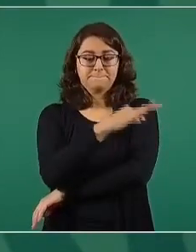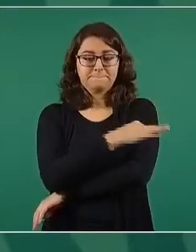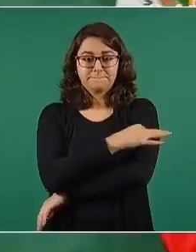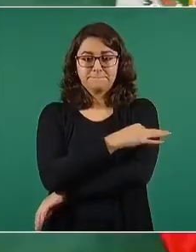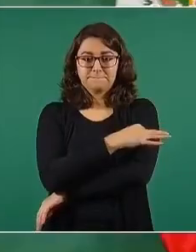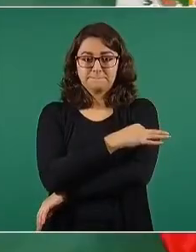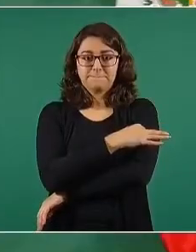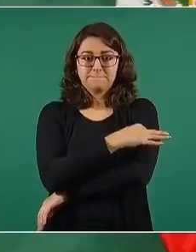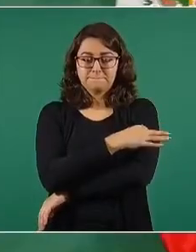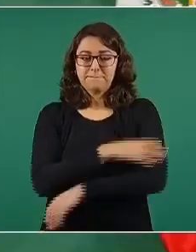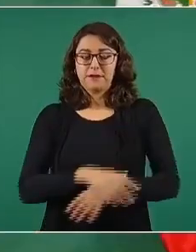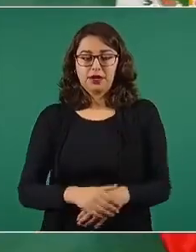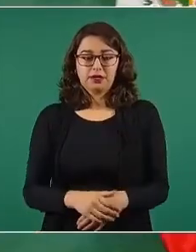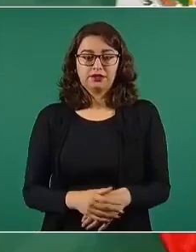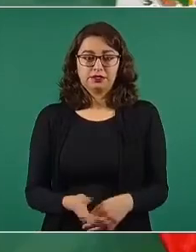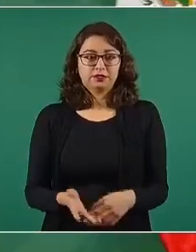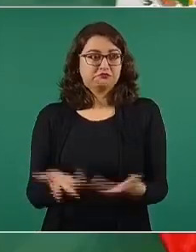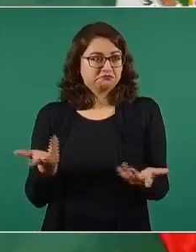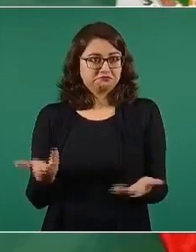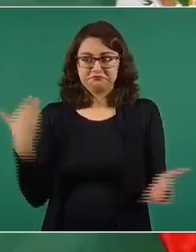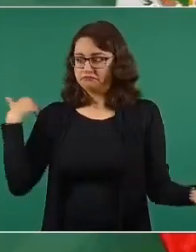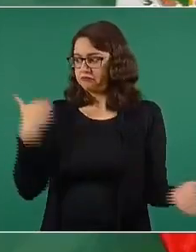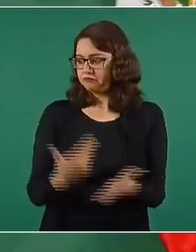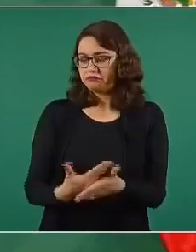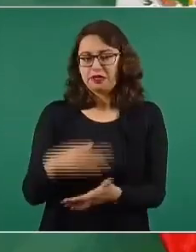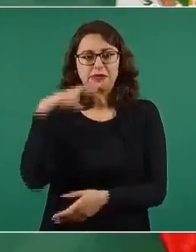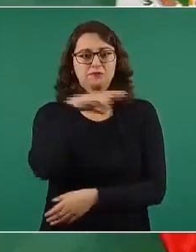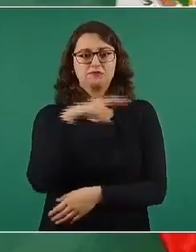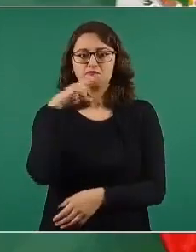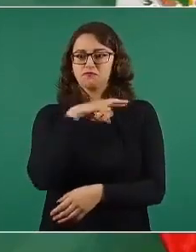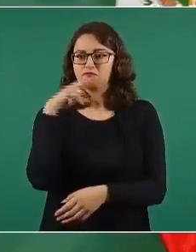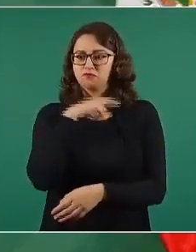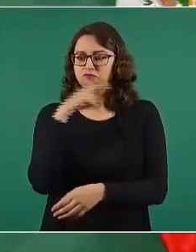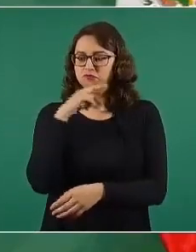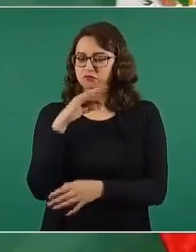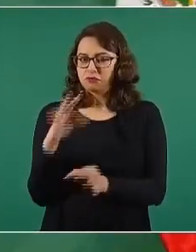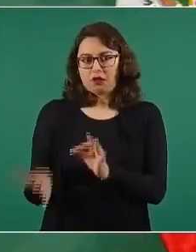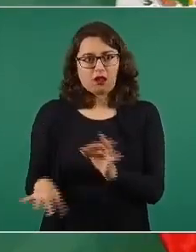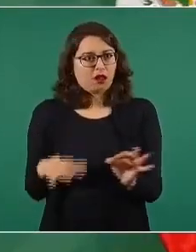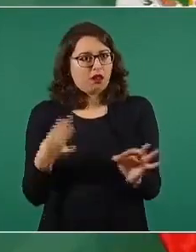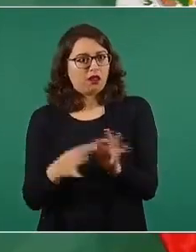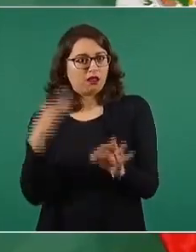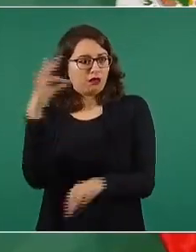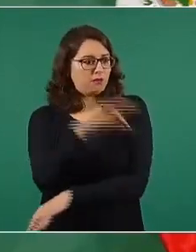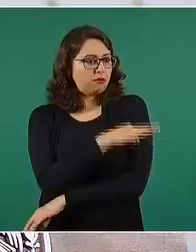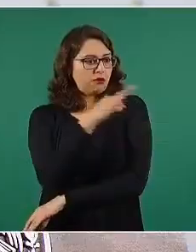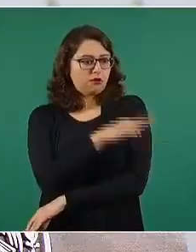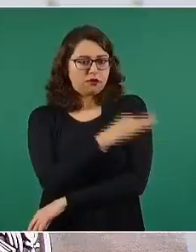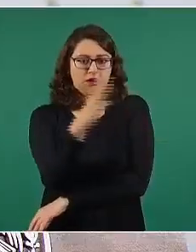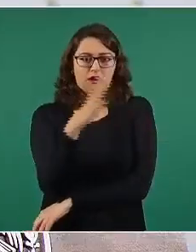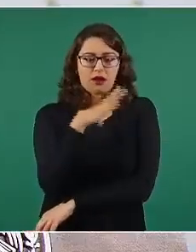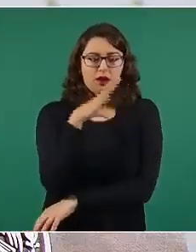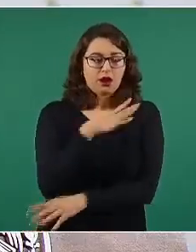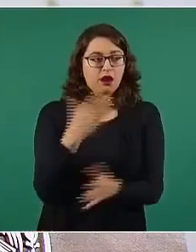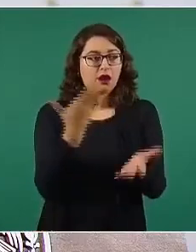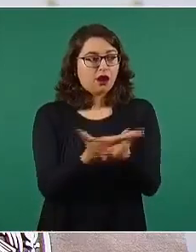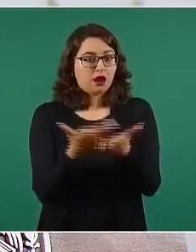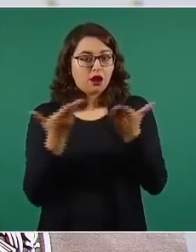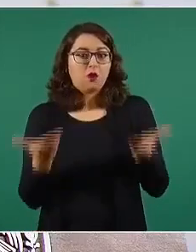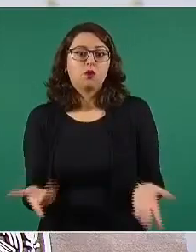en relativamente poco tiempo y es lo que nos ha permitido enfrentar